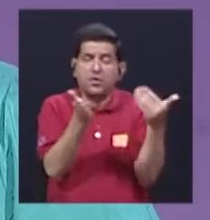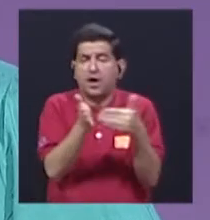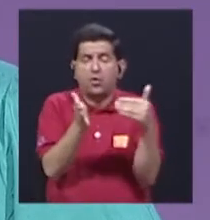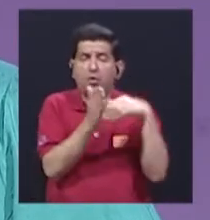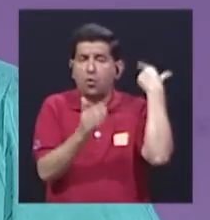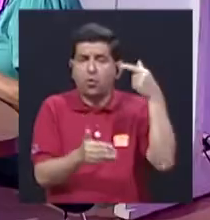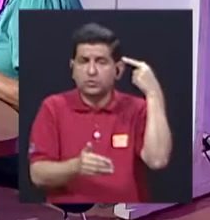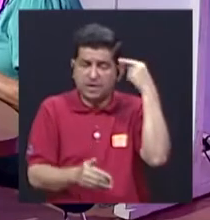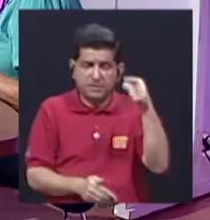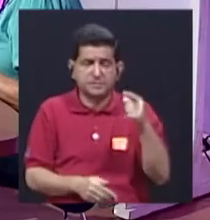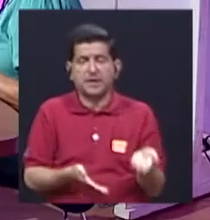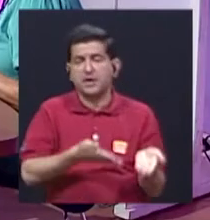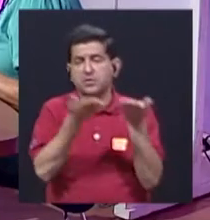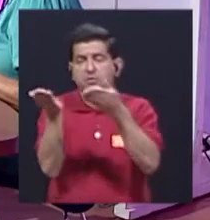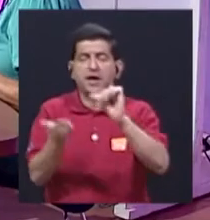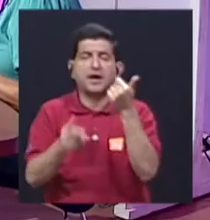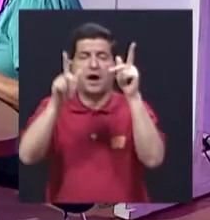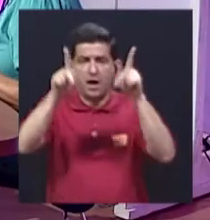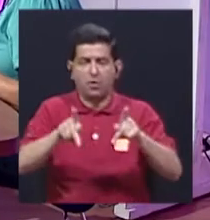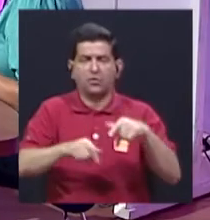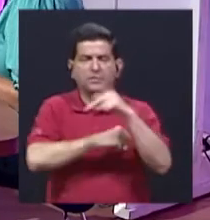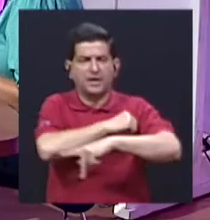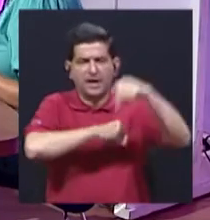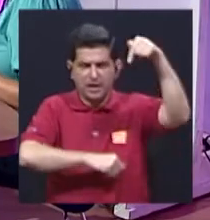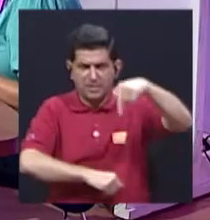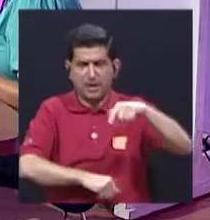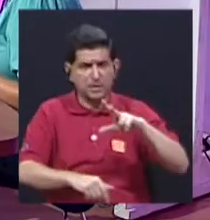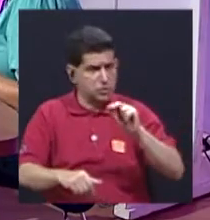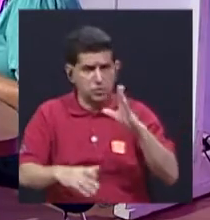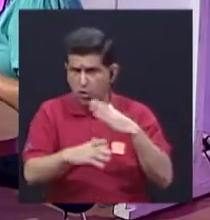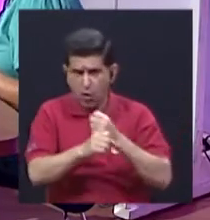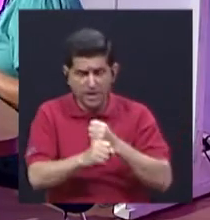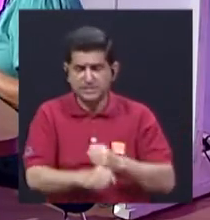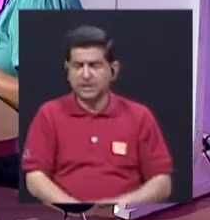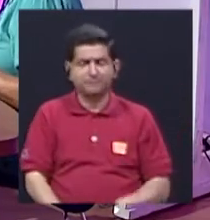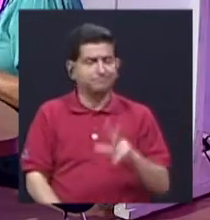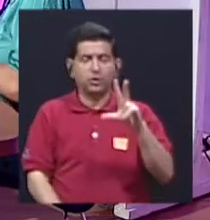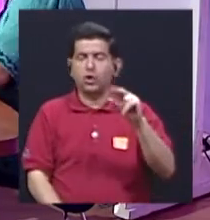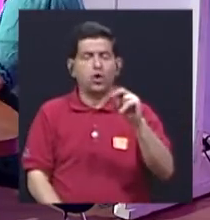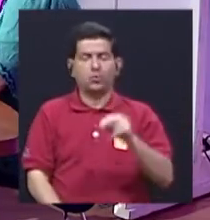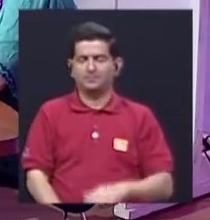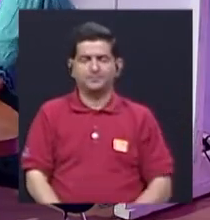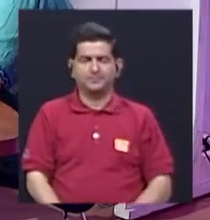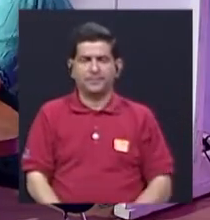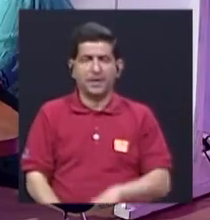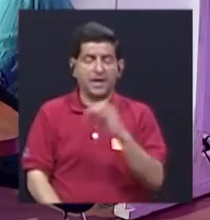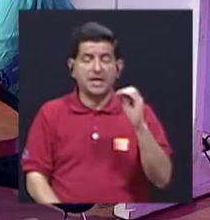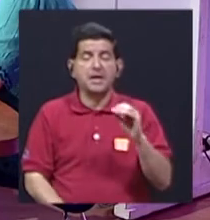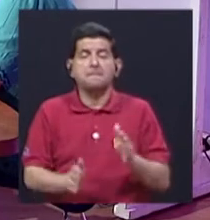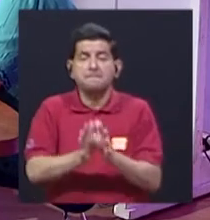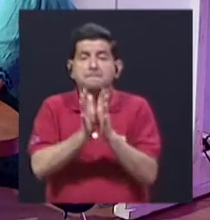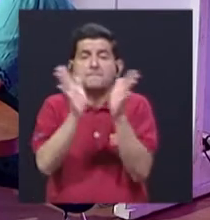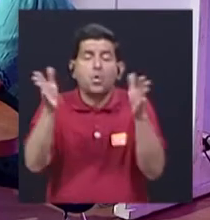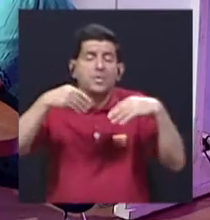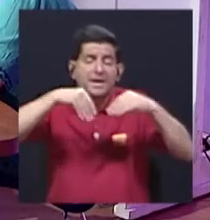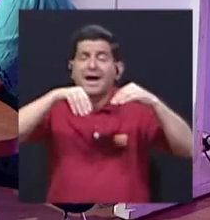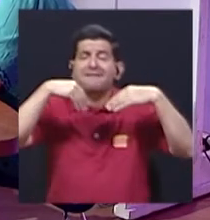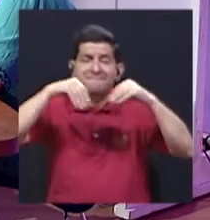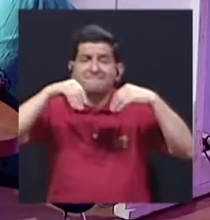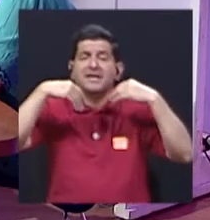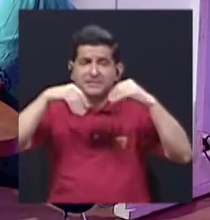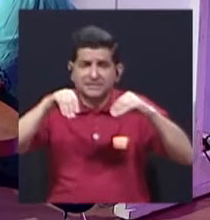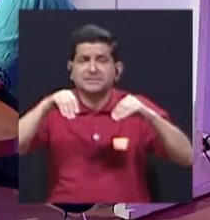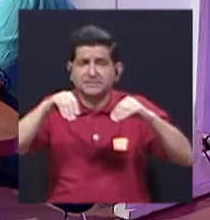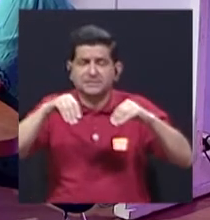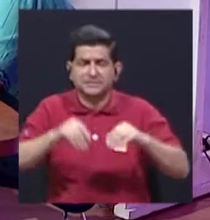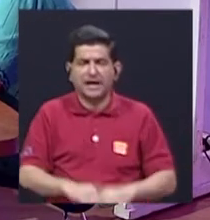Estado para que el Estado se lo otorgue a otra persona. En este país se ha hecho... lo hacen. No se ha hecho, y además se ha hecho público, la venta,